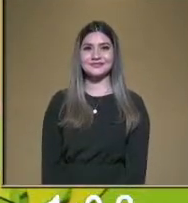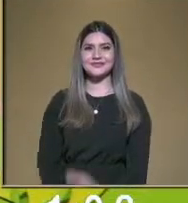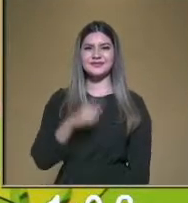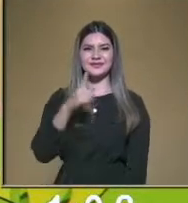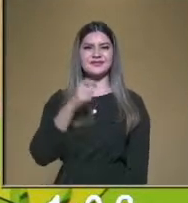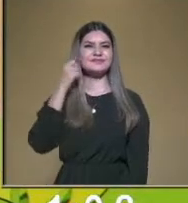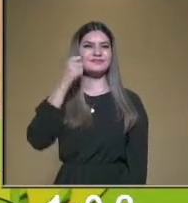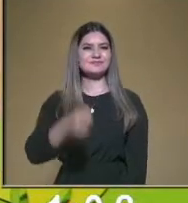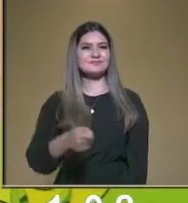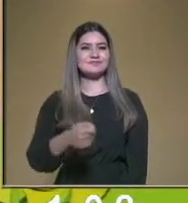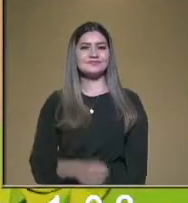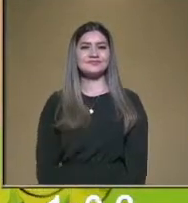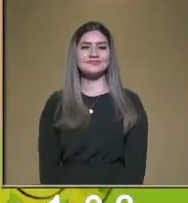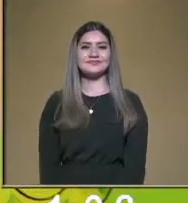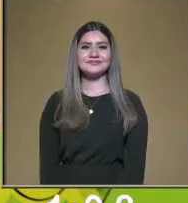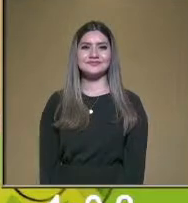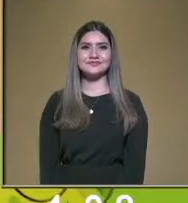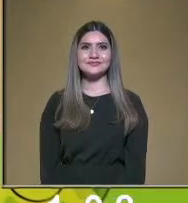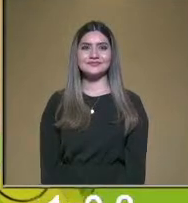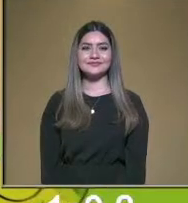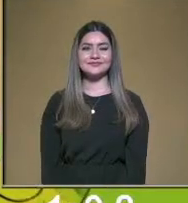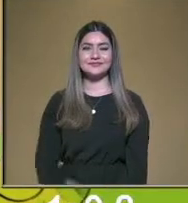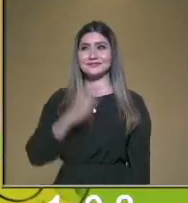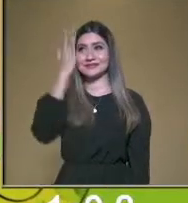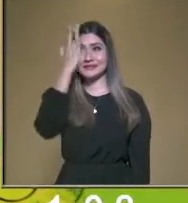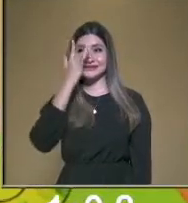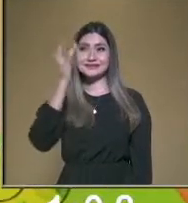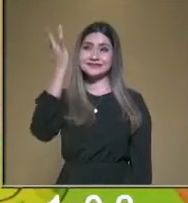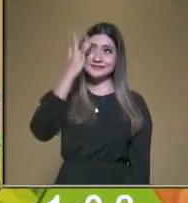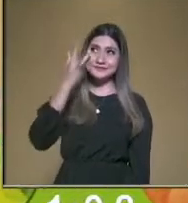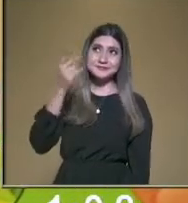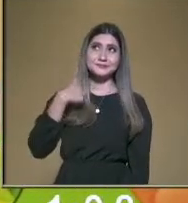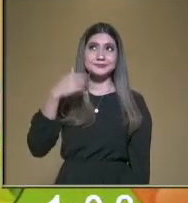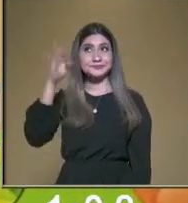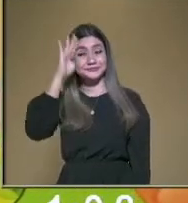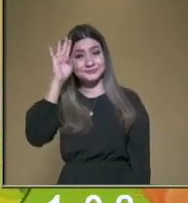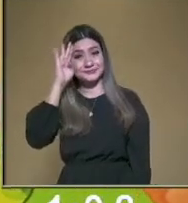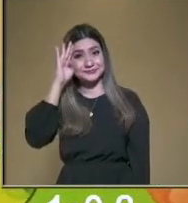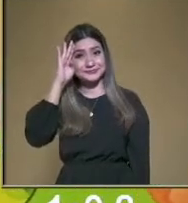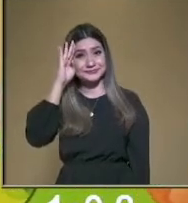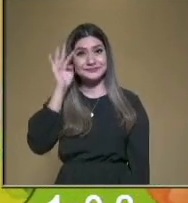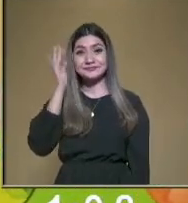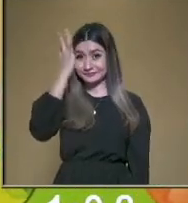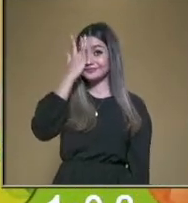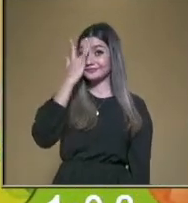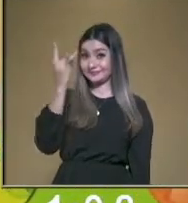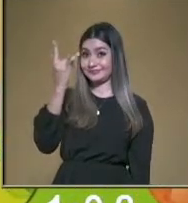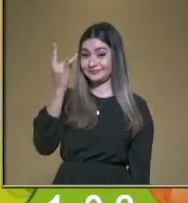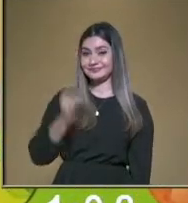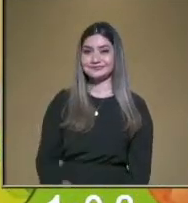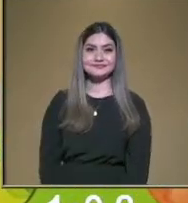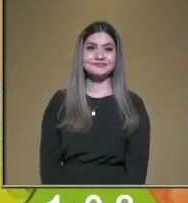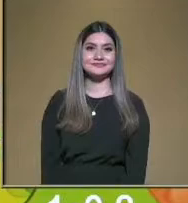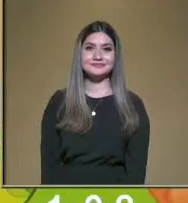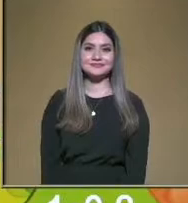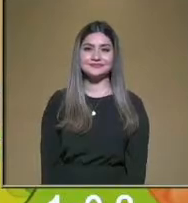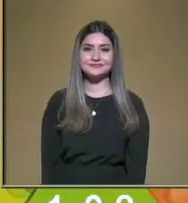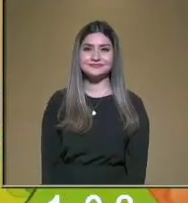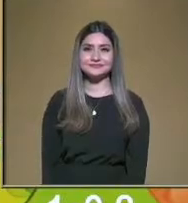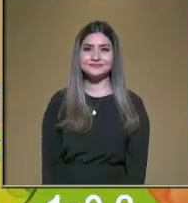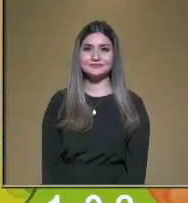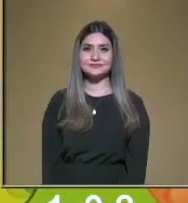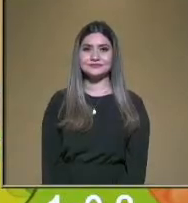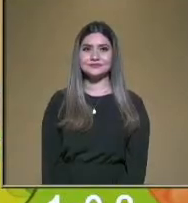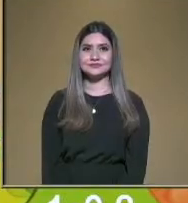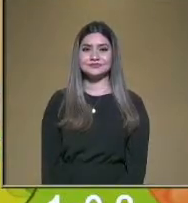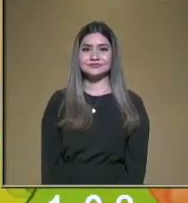cree que se tratará, maestro? Pues dice, adivina, adivinando, me imagino que son sobre adivinanzas. Así es, maestro, bueno,